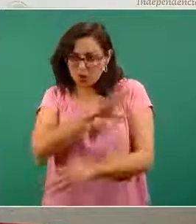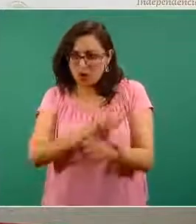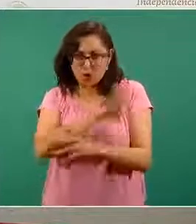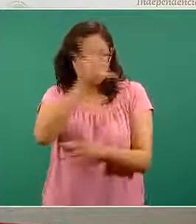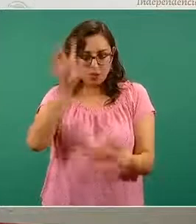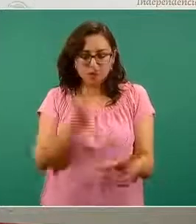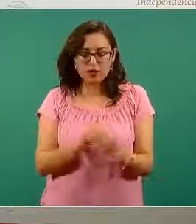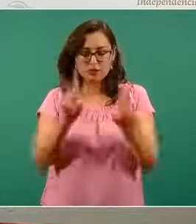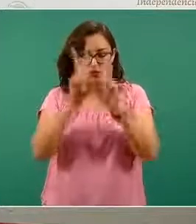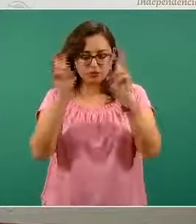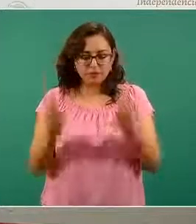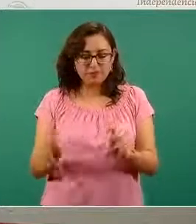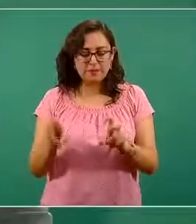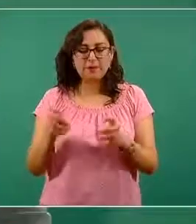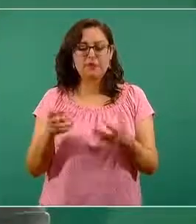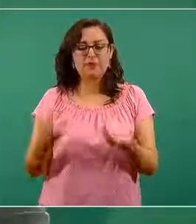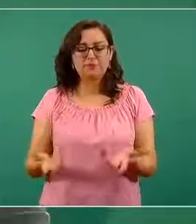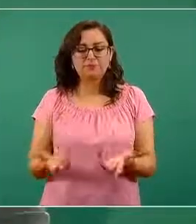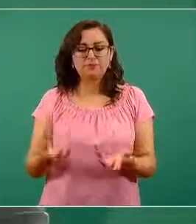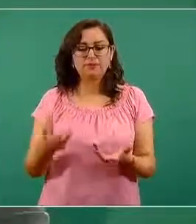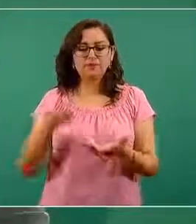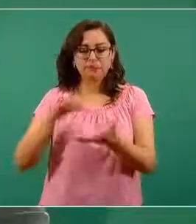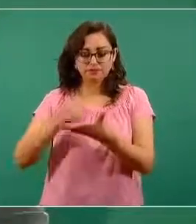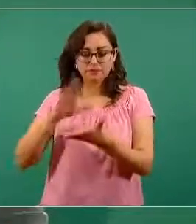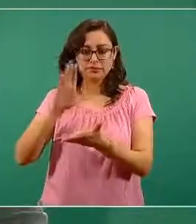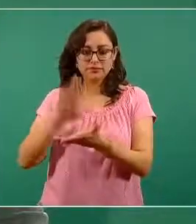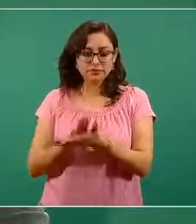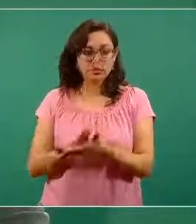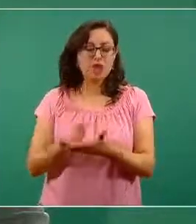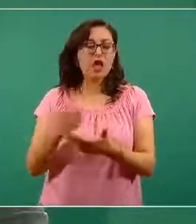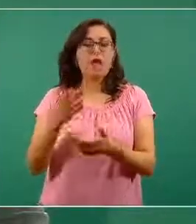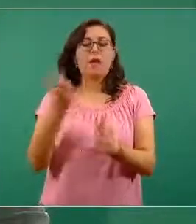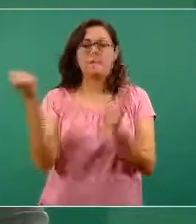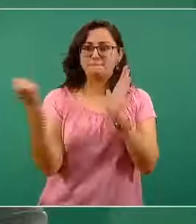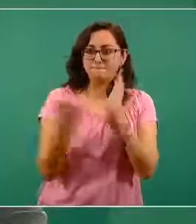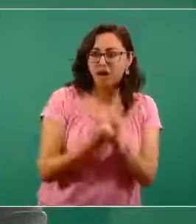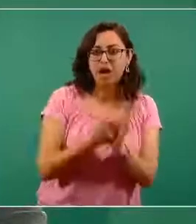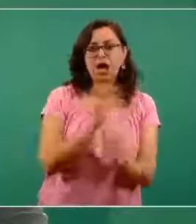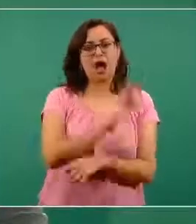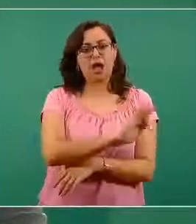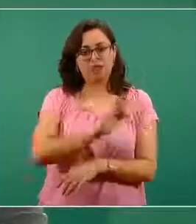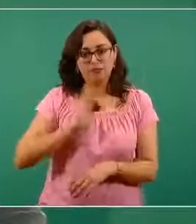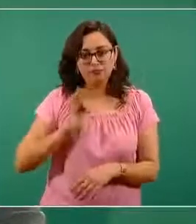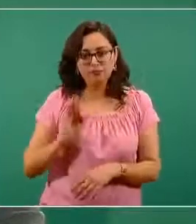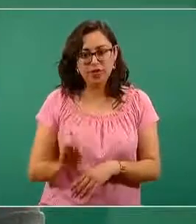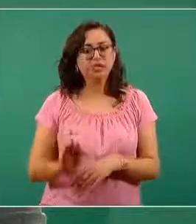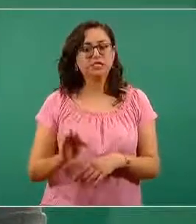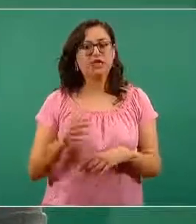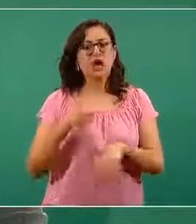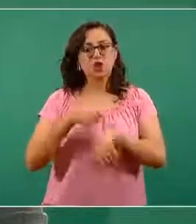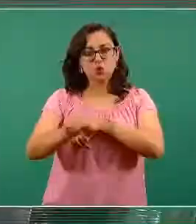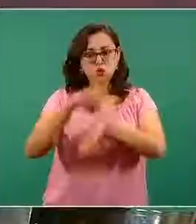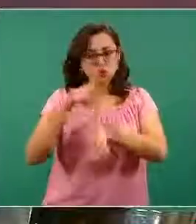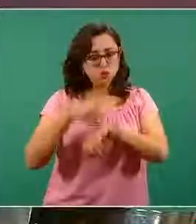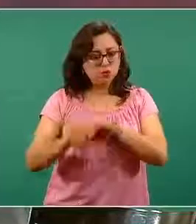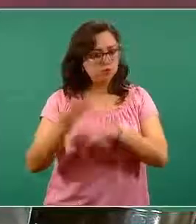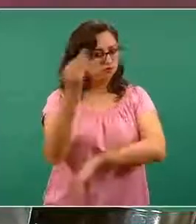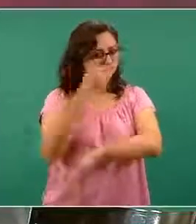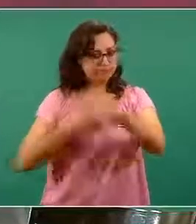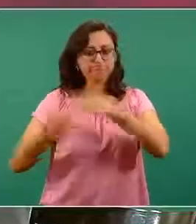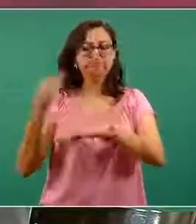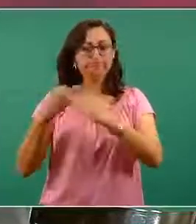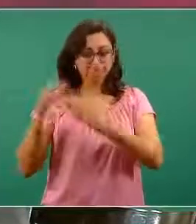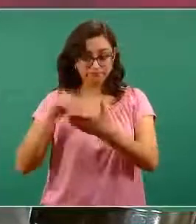la vacuna que se le está aplicando para poder dar un seguimiento y de cualquier